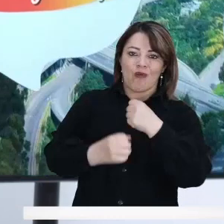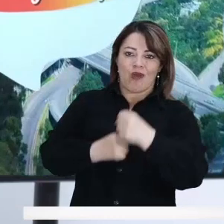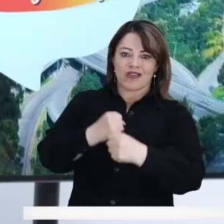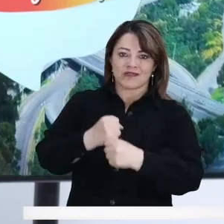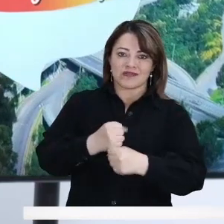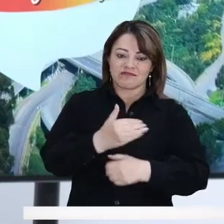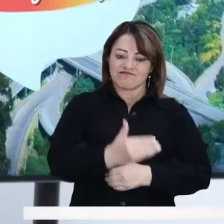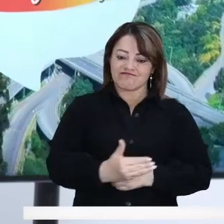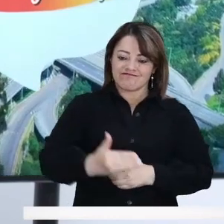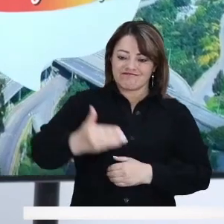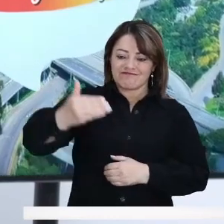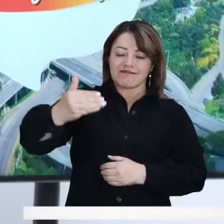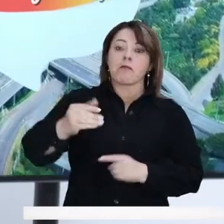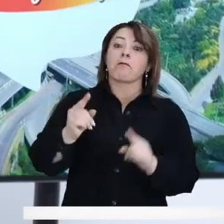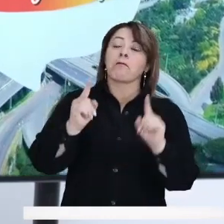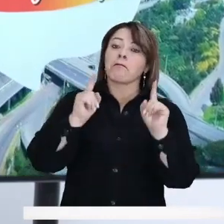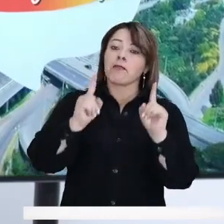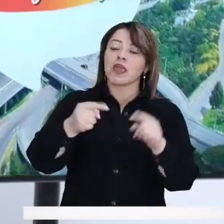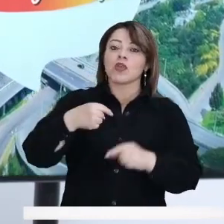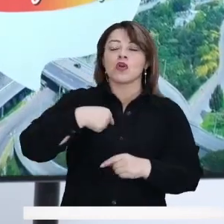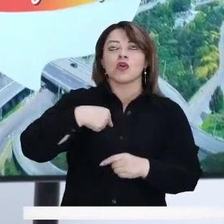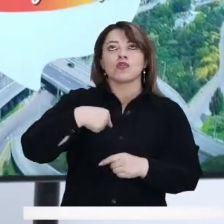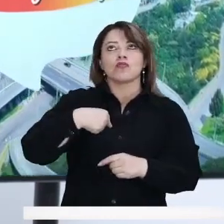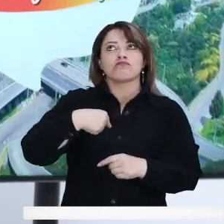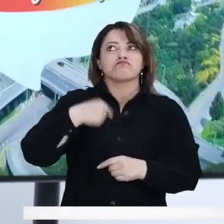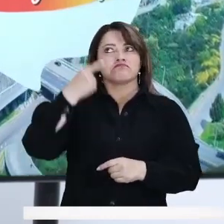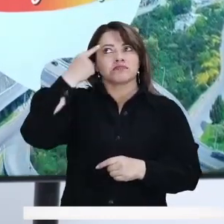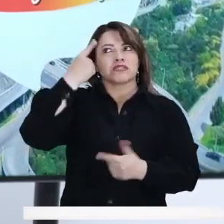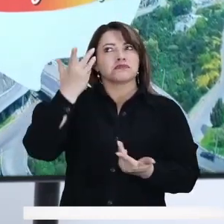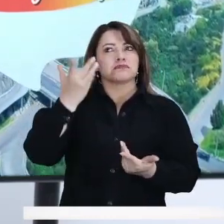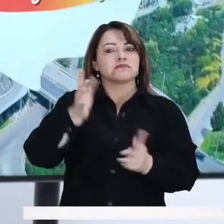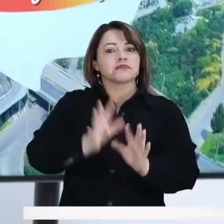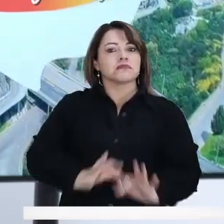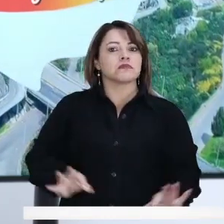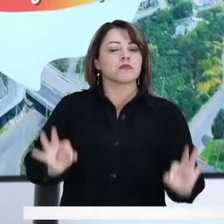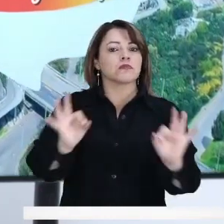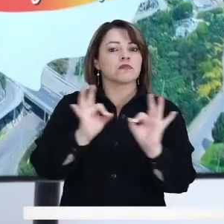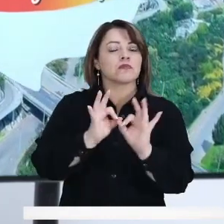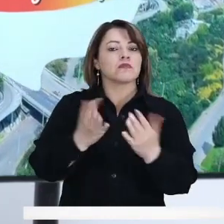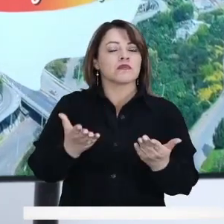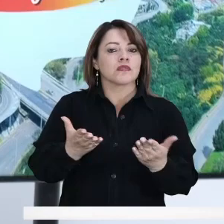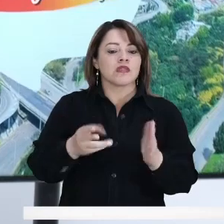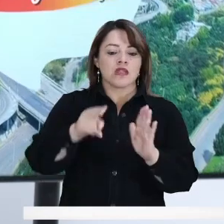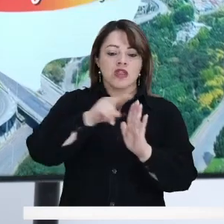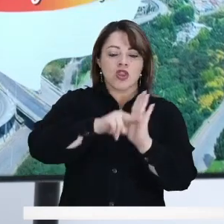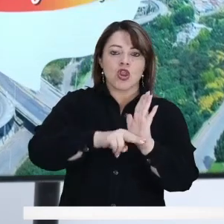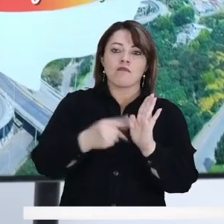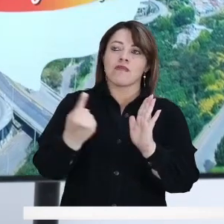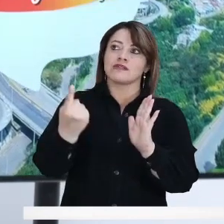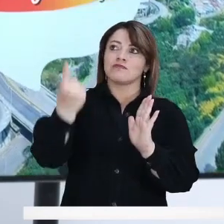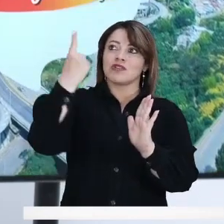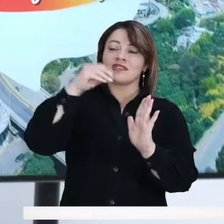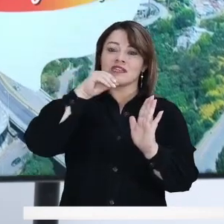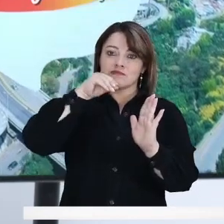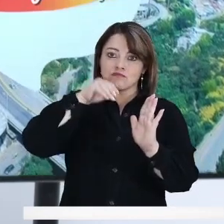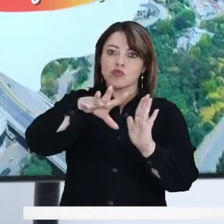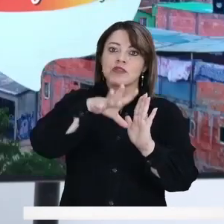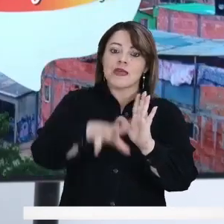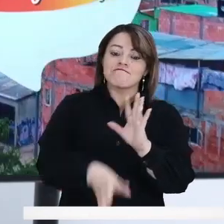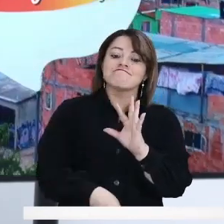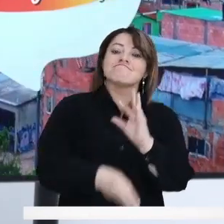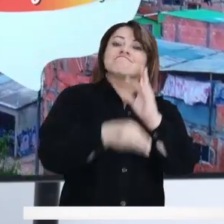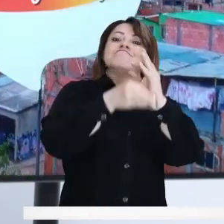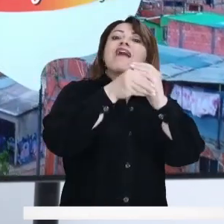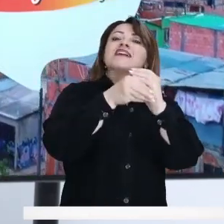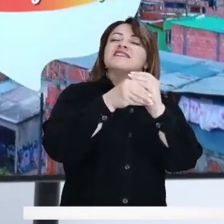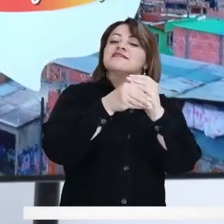de edad. Pero a mí me parece muy importante que esa política se complemente